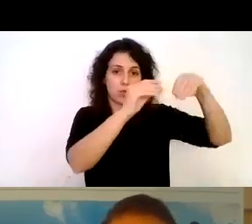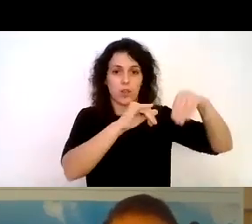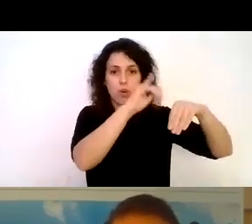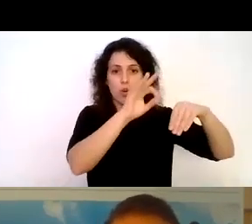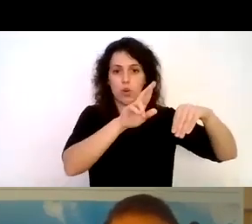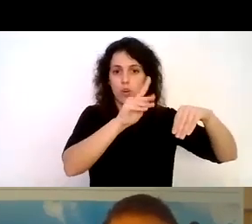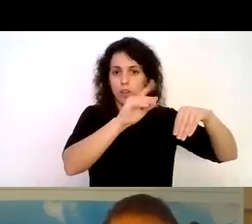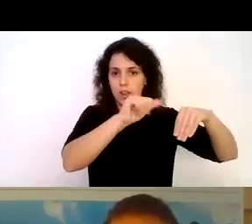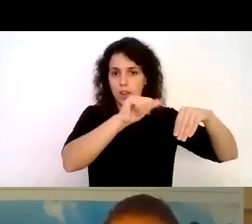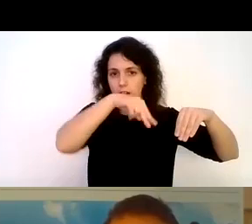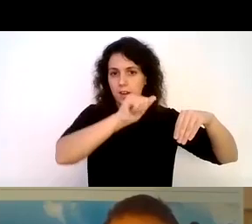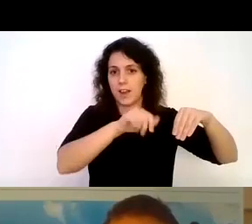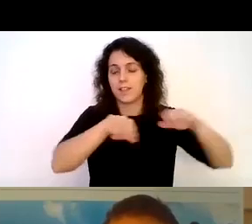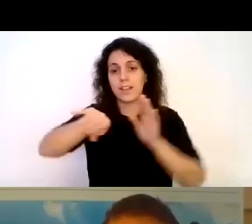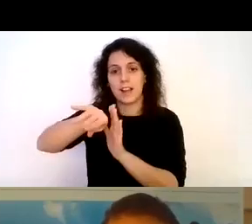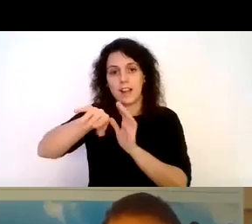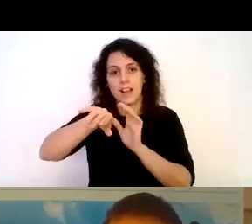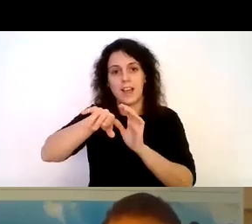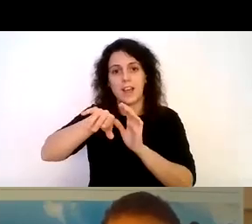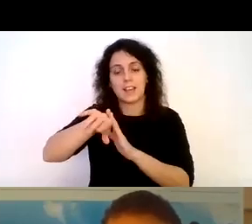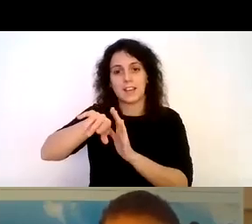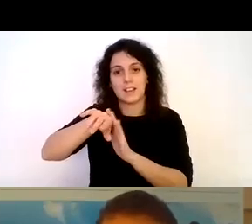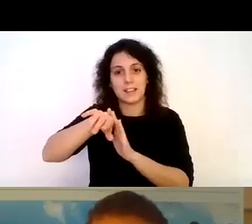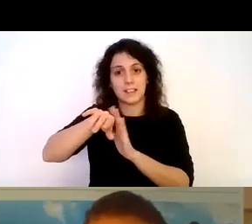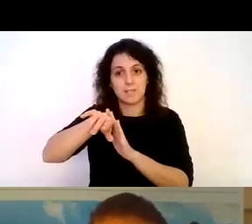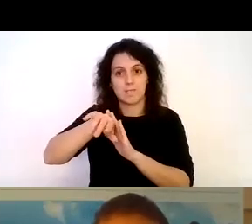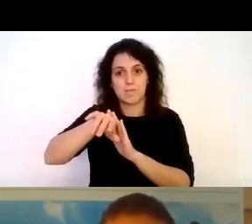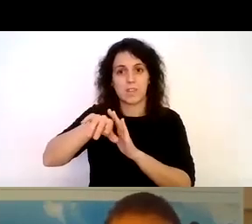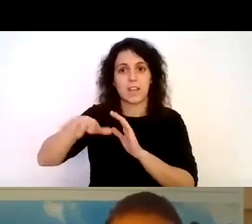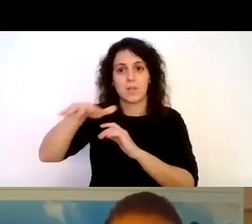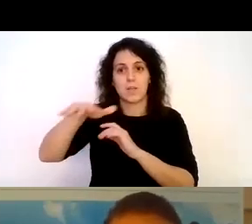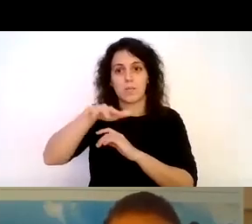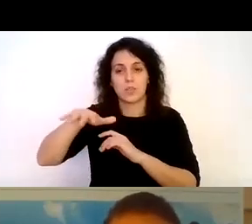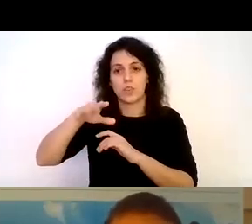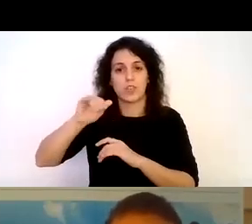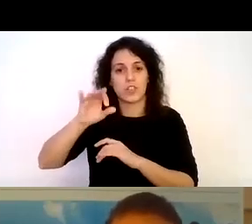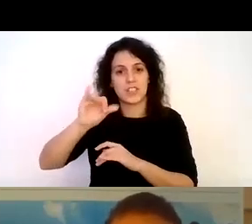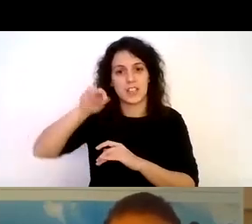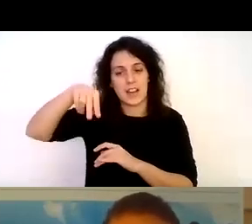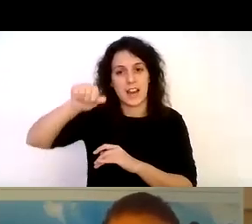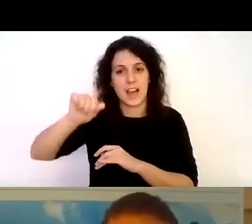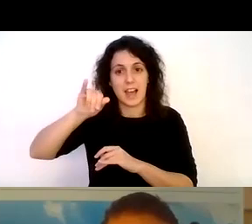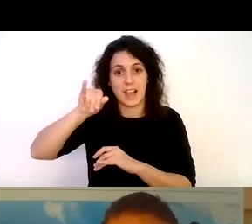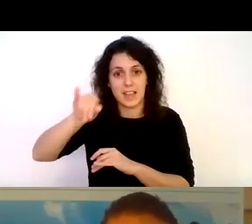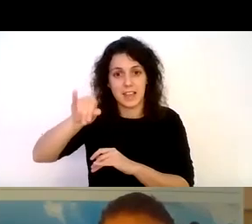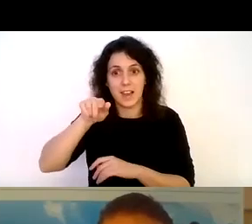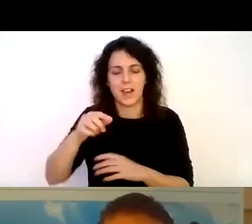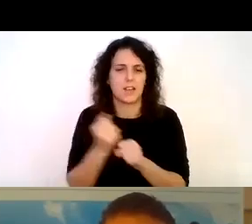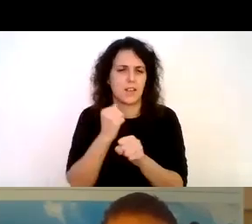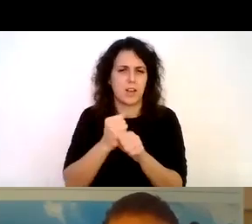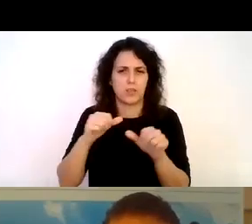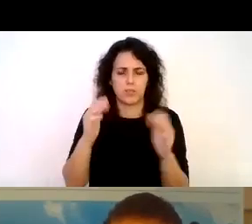es el comienzo de la península del Sinaí en Medio Oriente bueno allí estuve trabajando durante casi ocho años